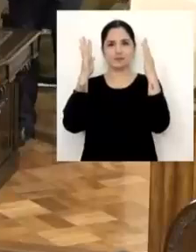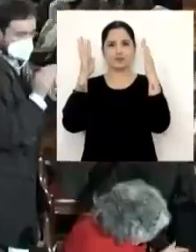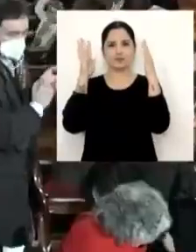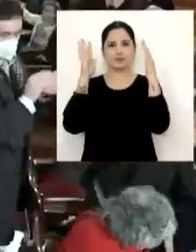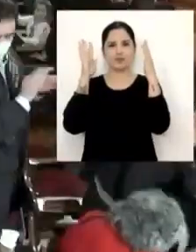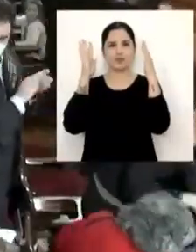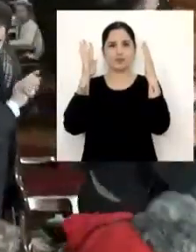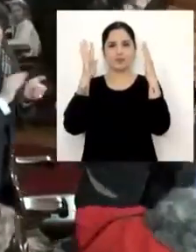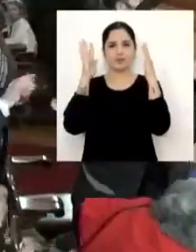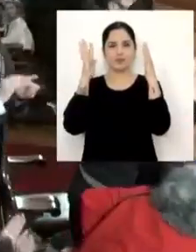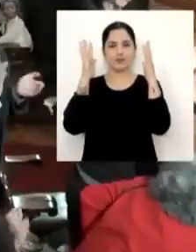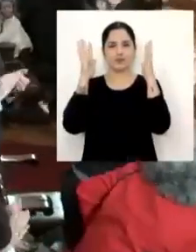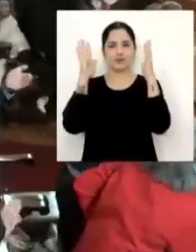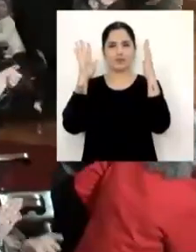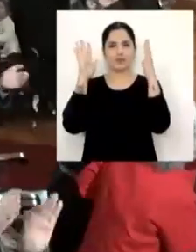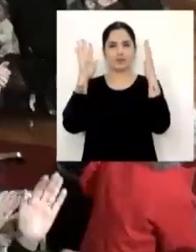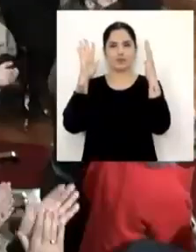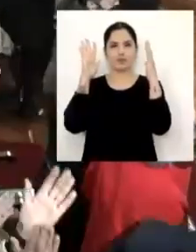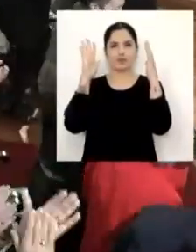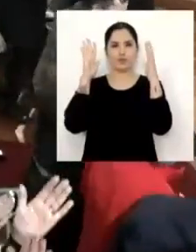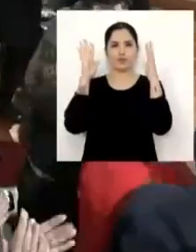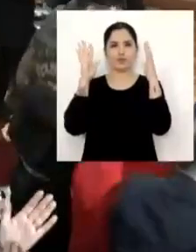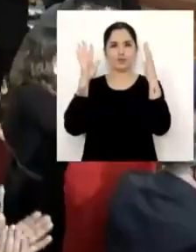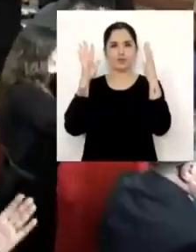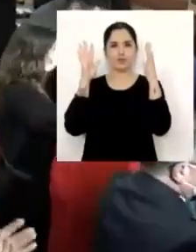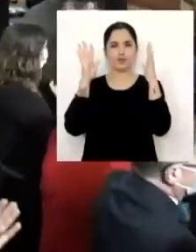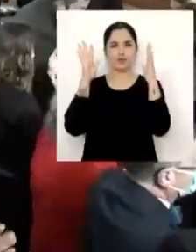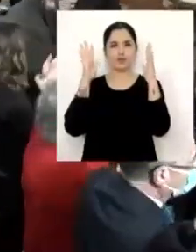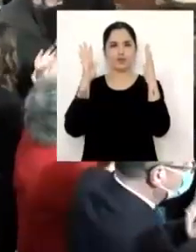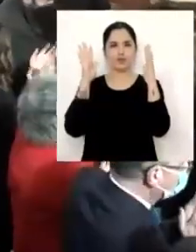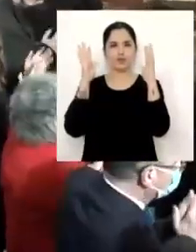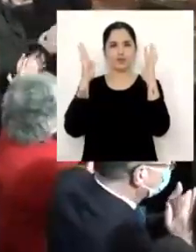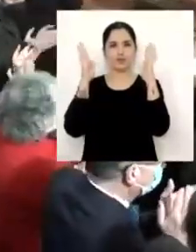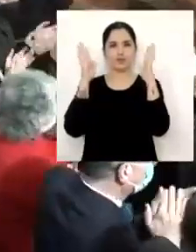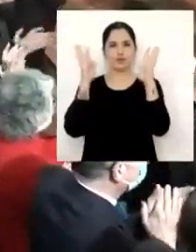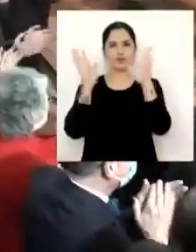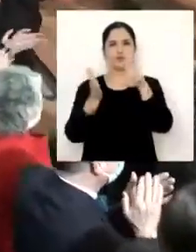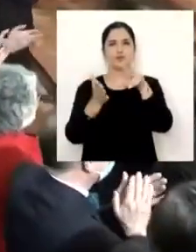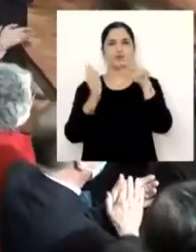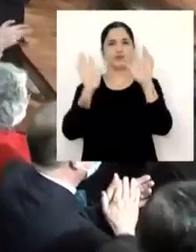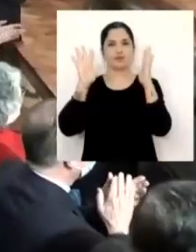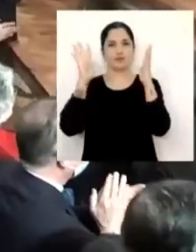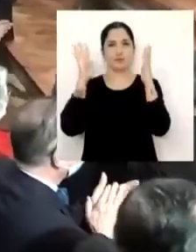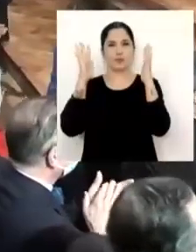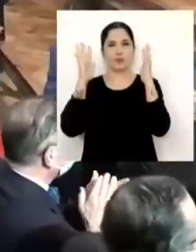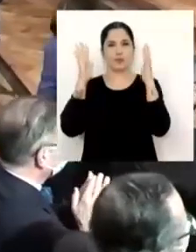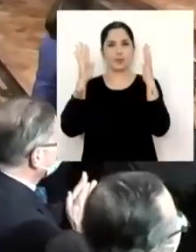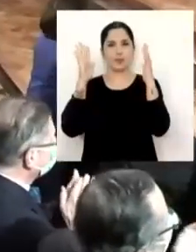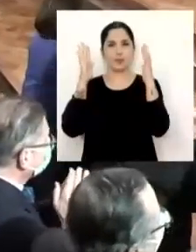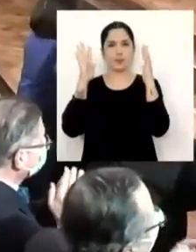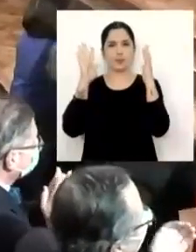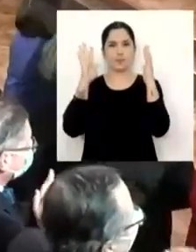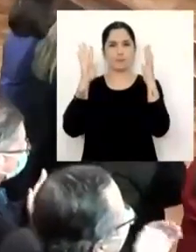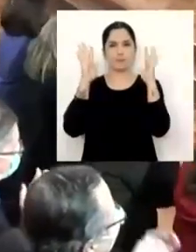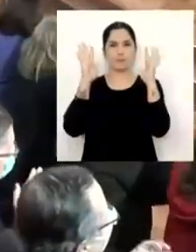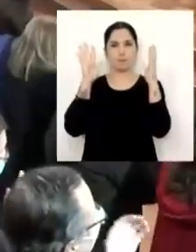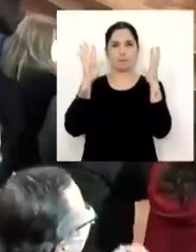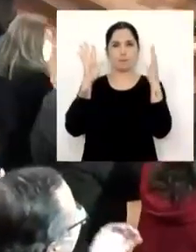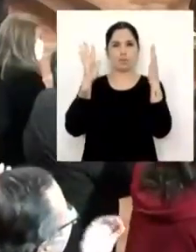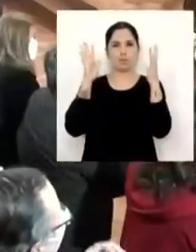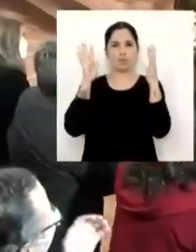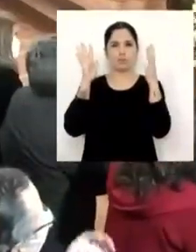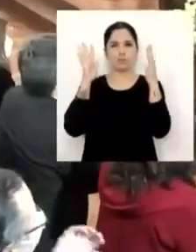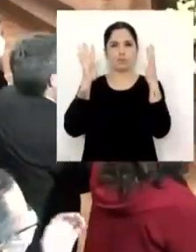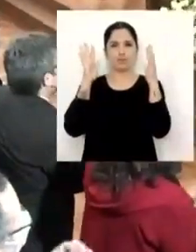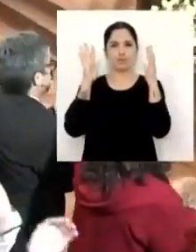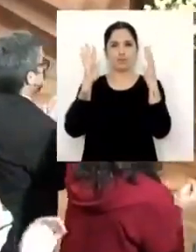comunicar el saber en todas las áreas del conocimiento y dominios de la cultura. En la instancia también el presidente Gabriel Boric relevó que